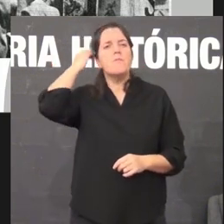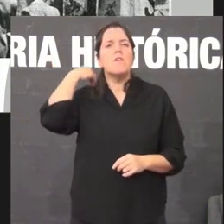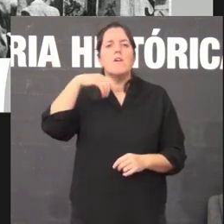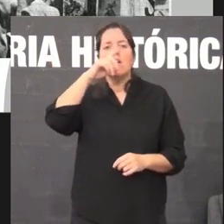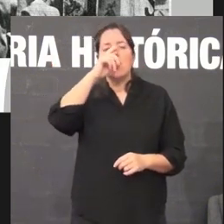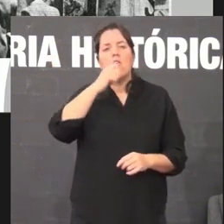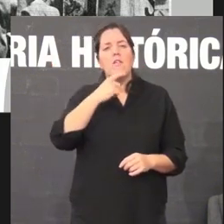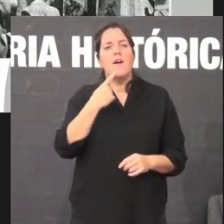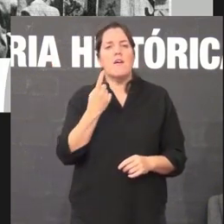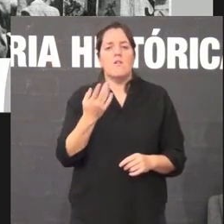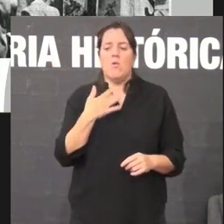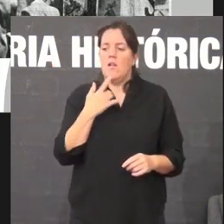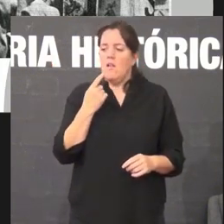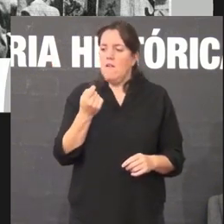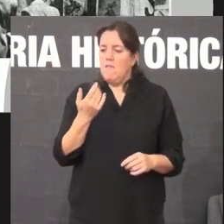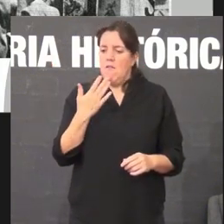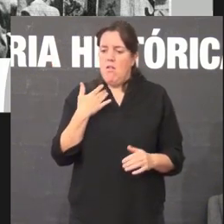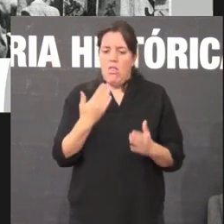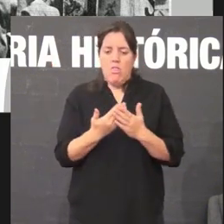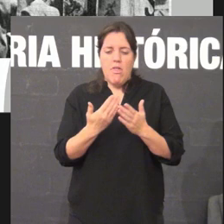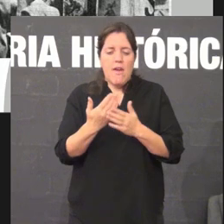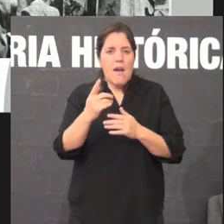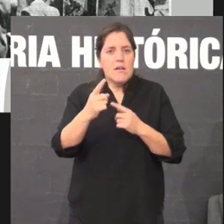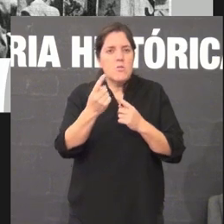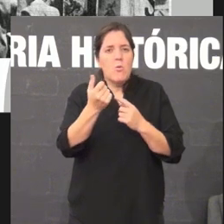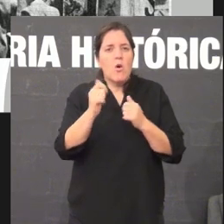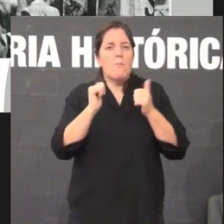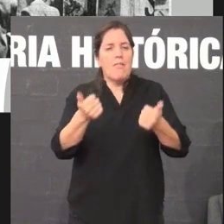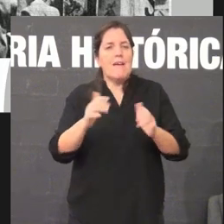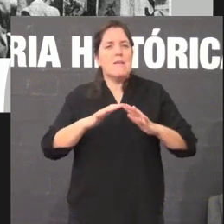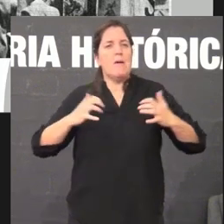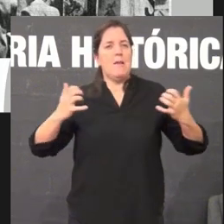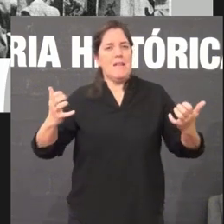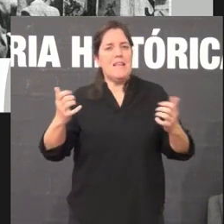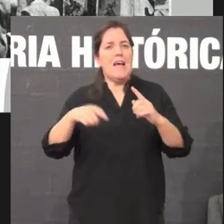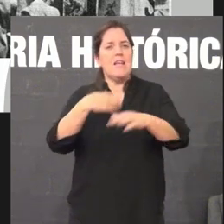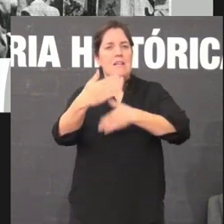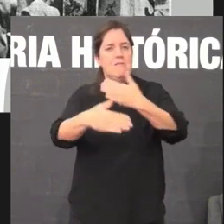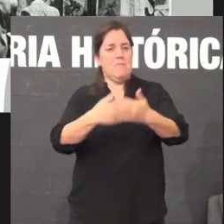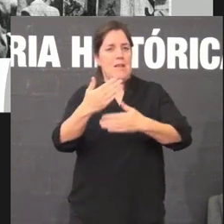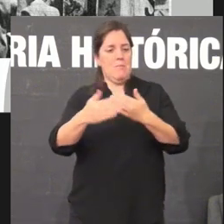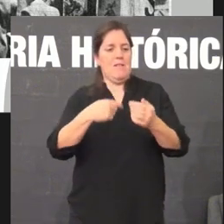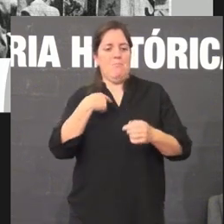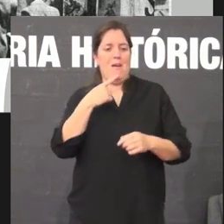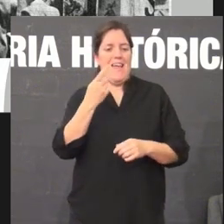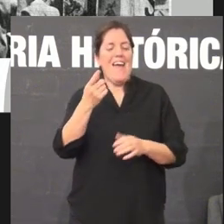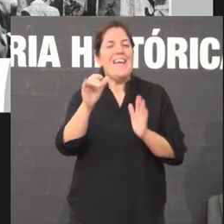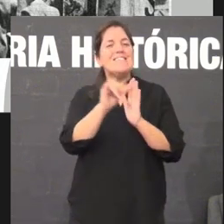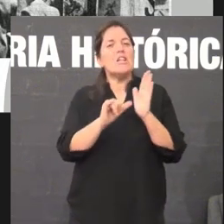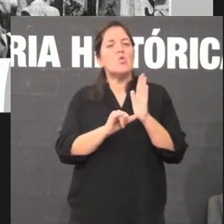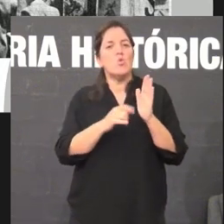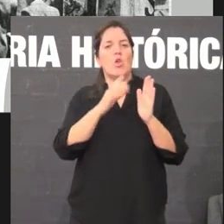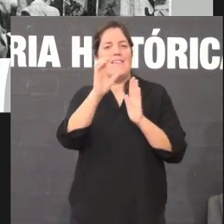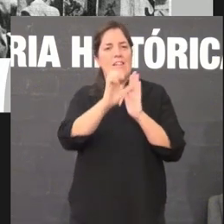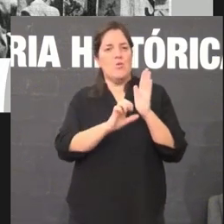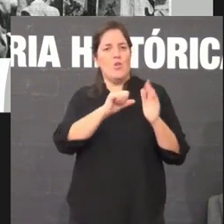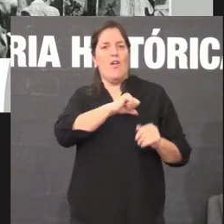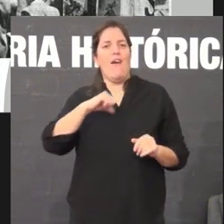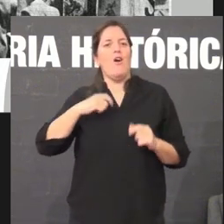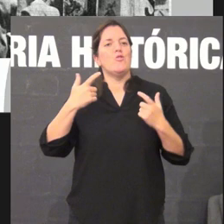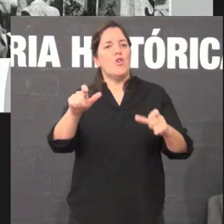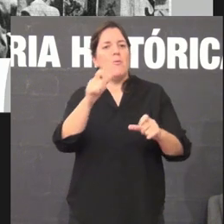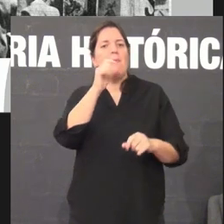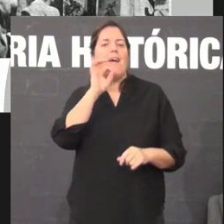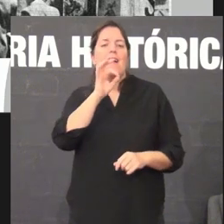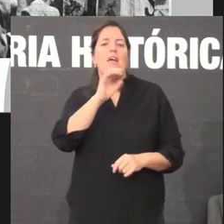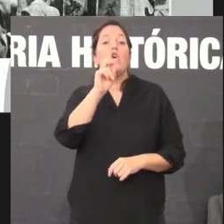faltaban días para que comezase o trámite parlamentario do Estatuto de Autonomía Galego. Había poucas semanas, o 28 de junho, que